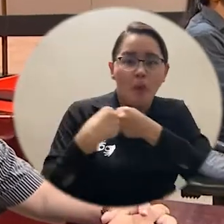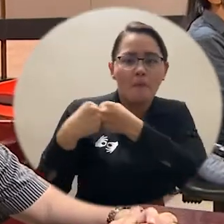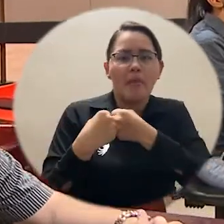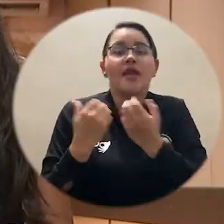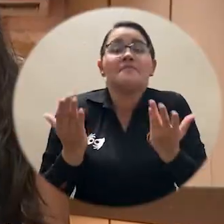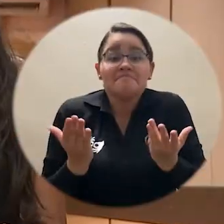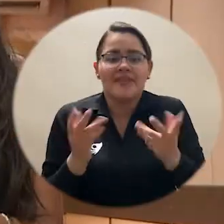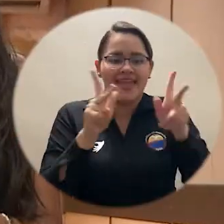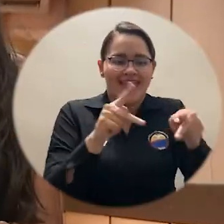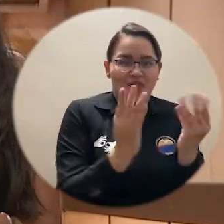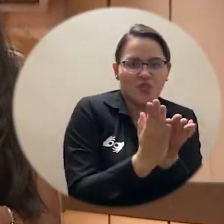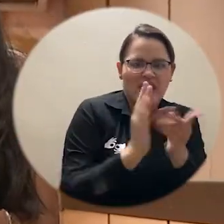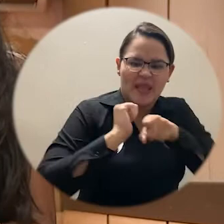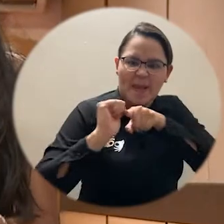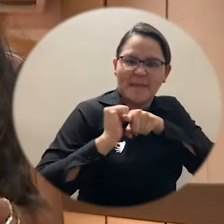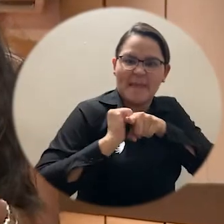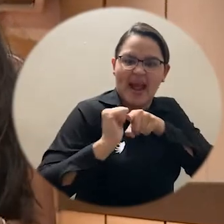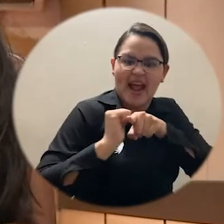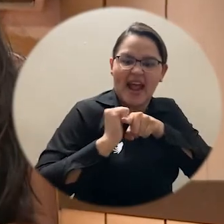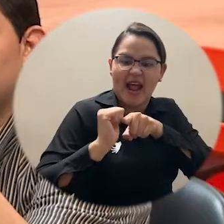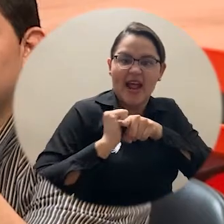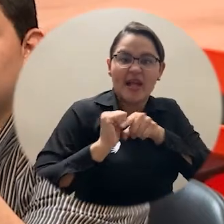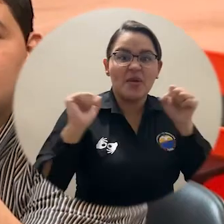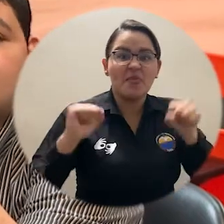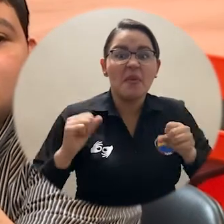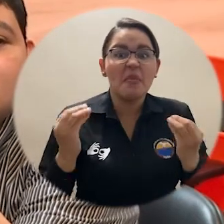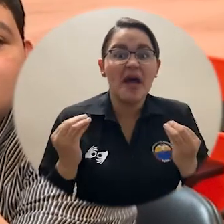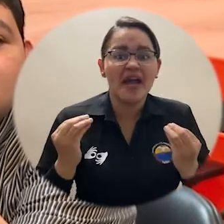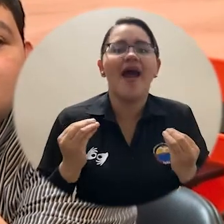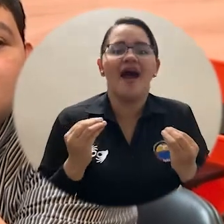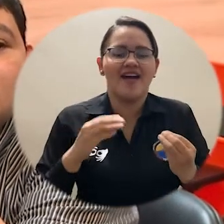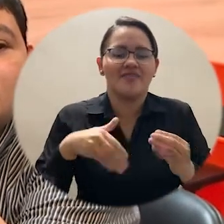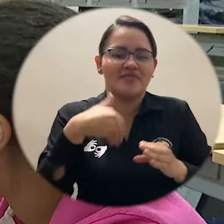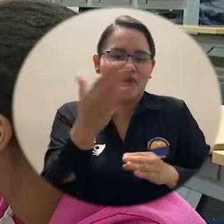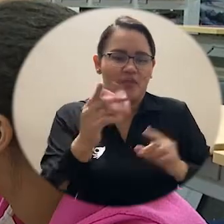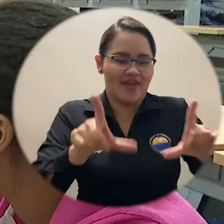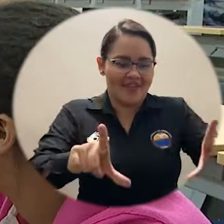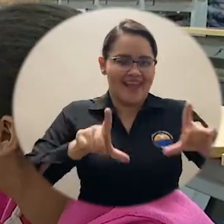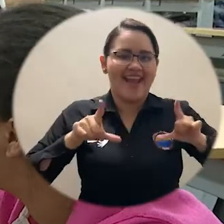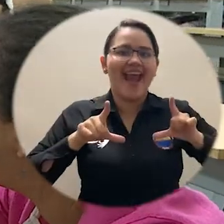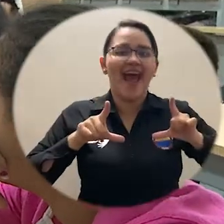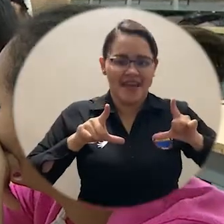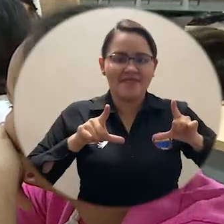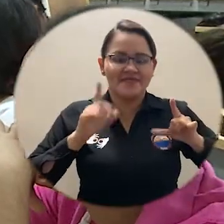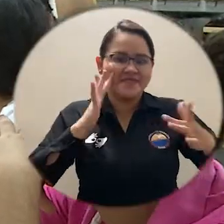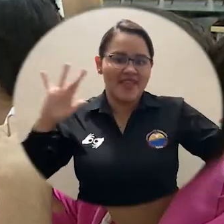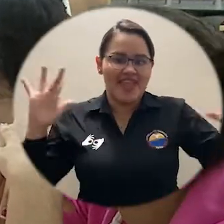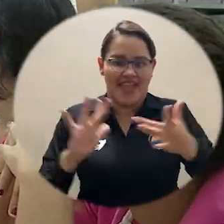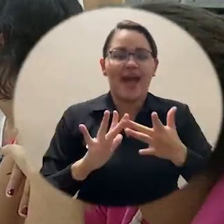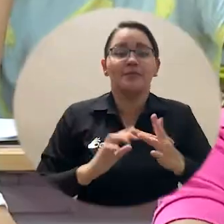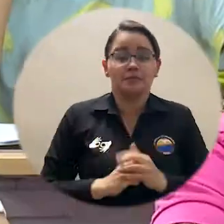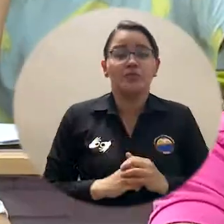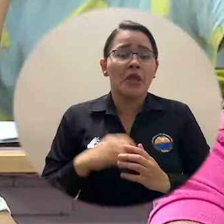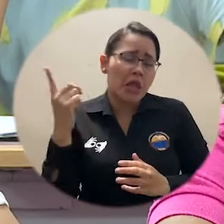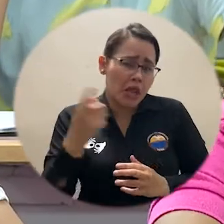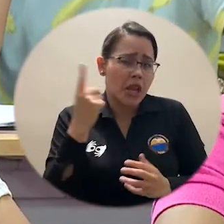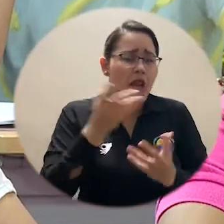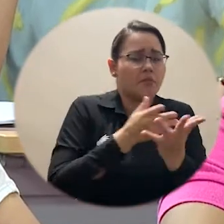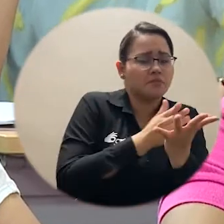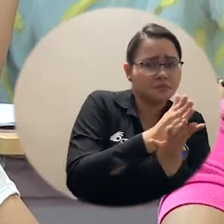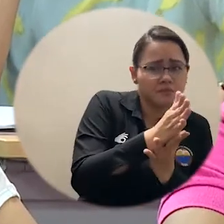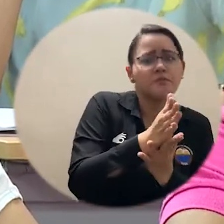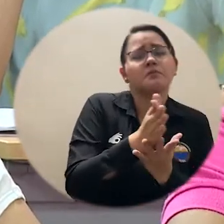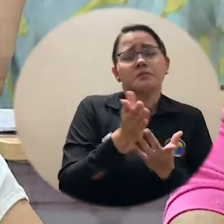puedan realizar prácticas laborales que sean prerequisito para la obtención de títulos contenidas en los planes de estudio de todos los programas de